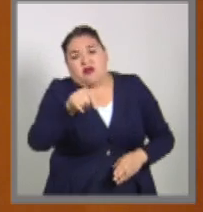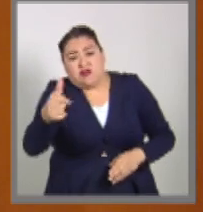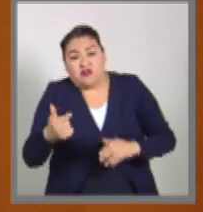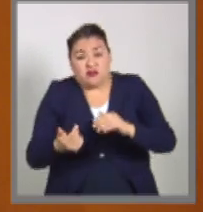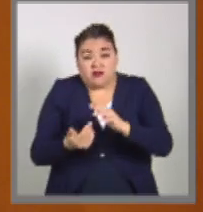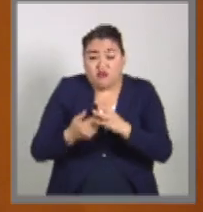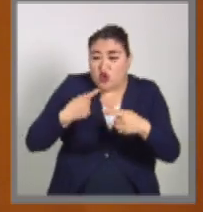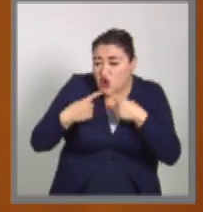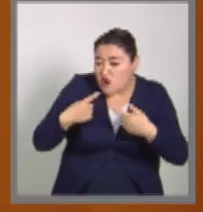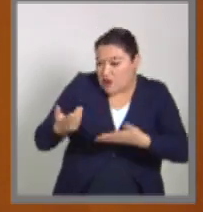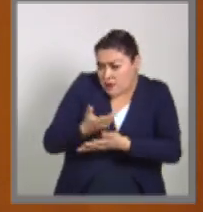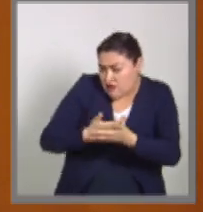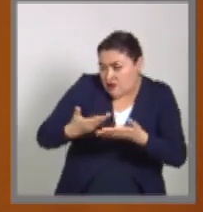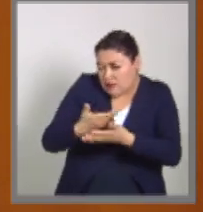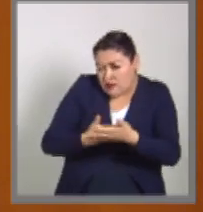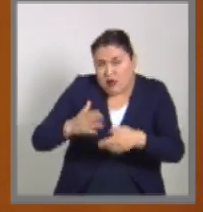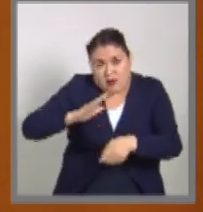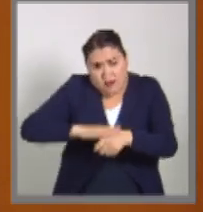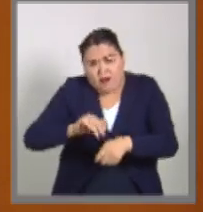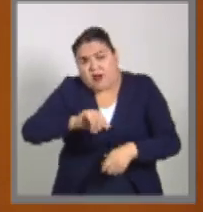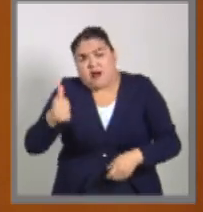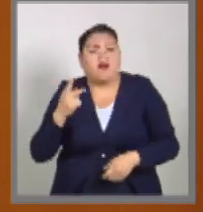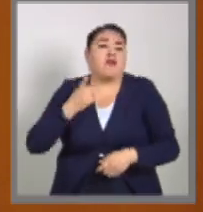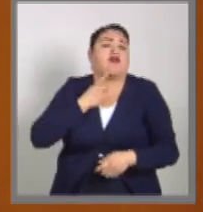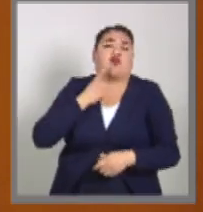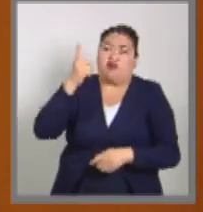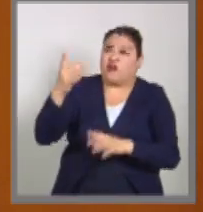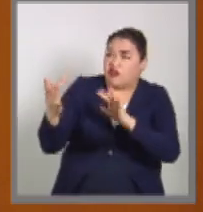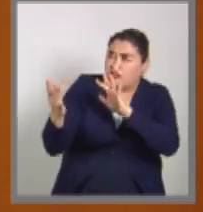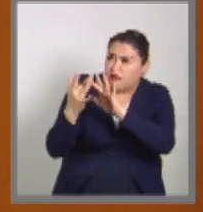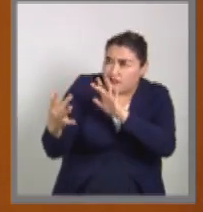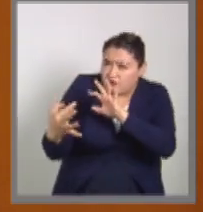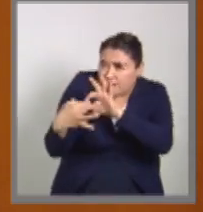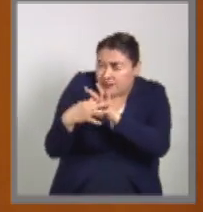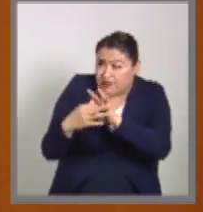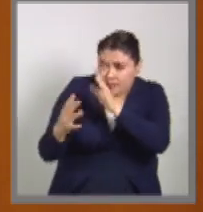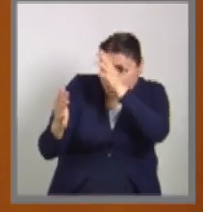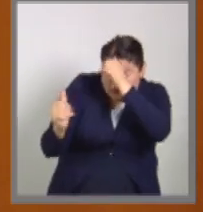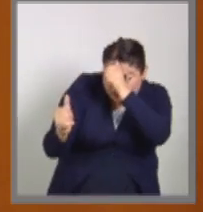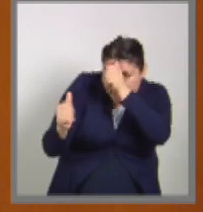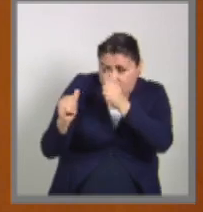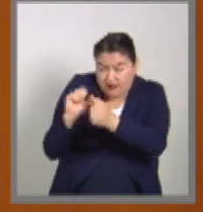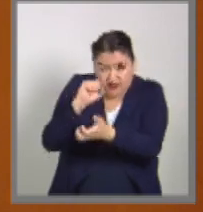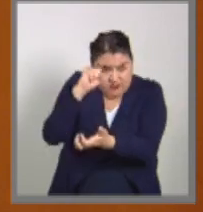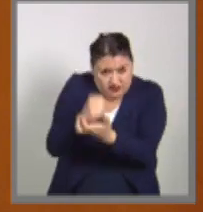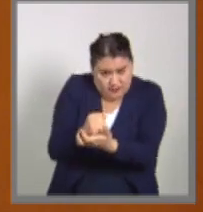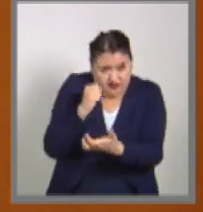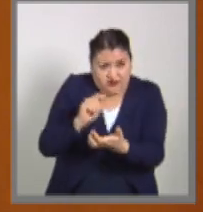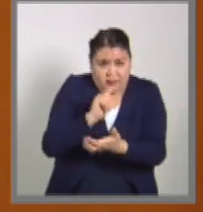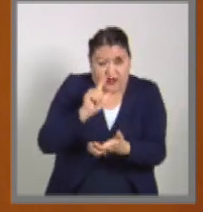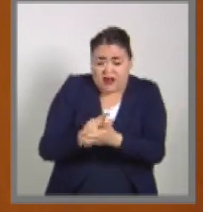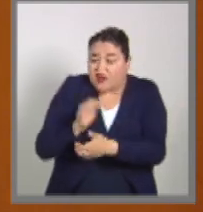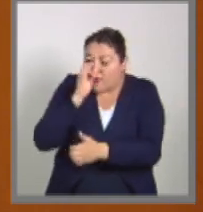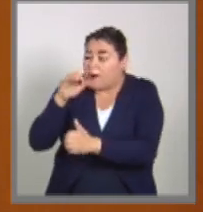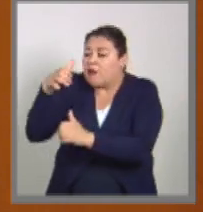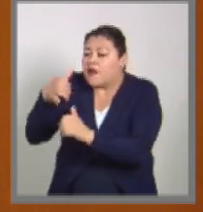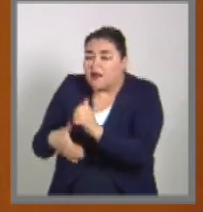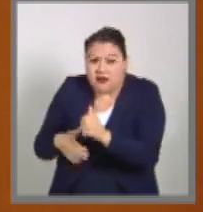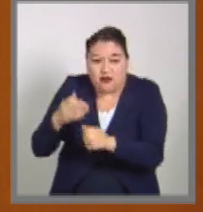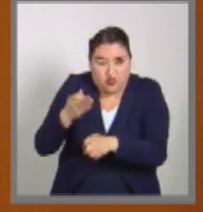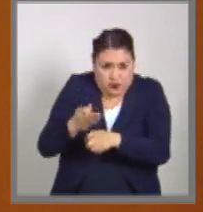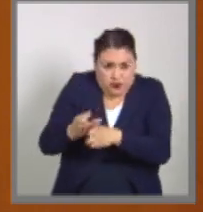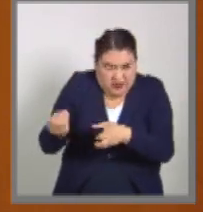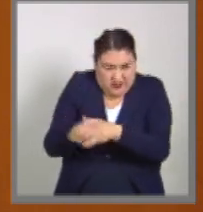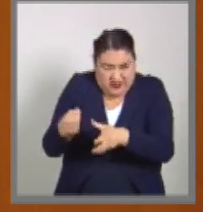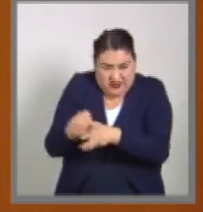el trabajo en conferencia con la Cámara de Diputados para lograr, insisto, el cometido de que antes de que termine el periodo ordinario de